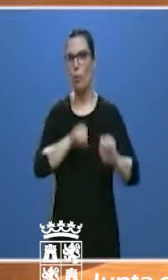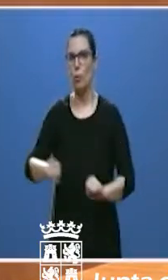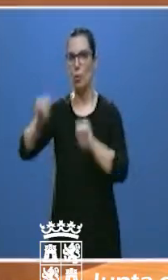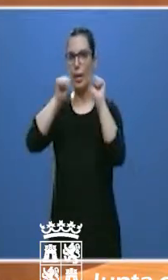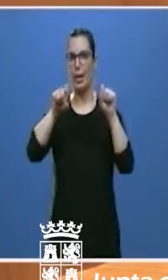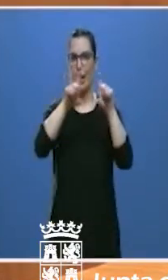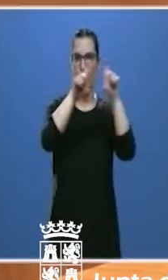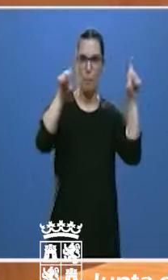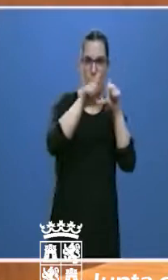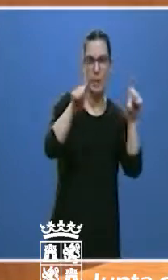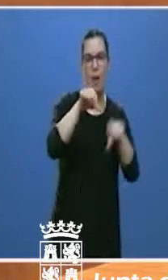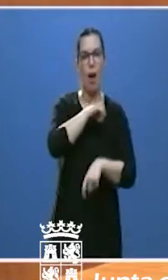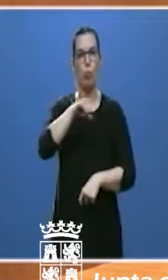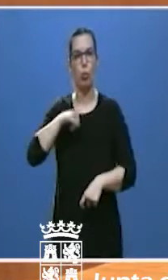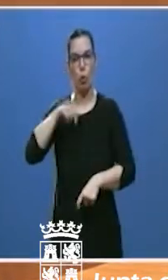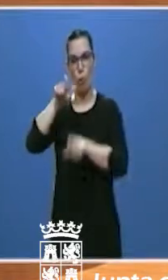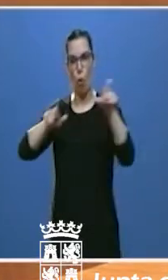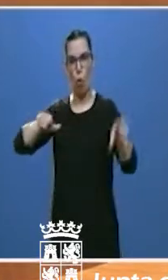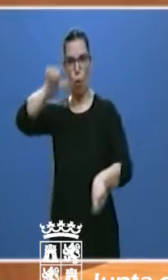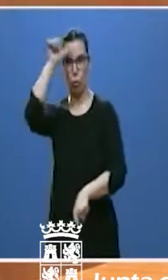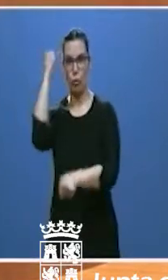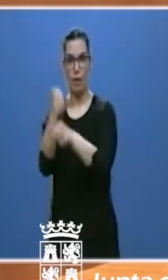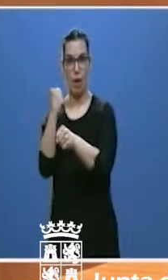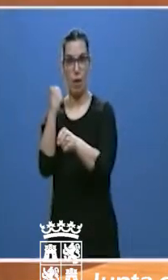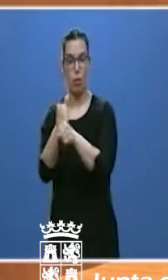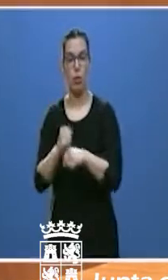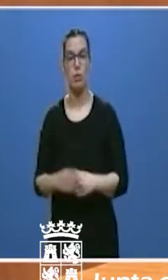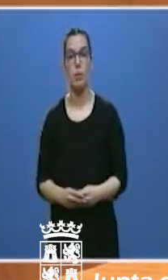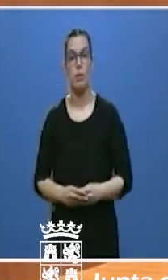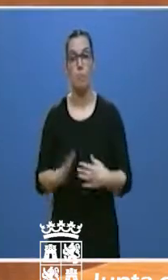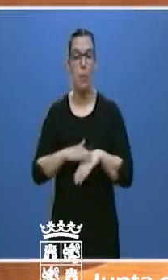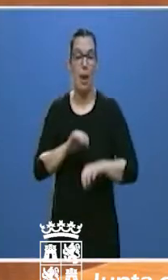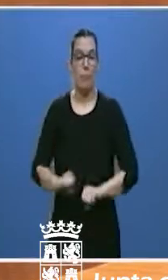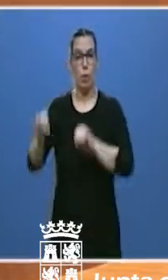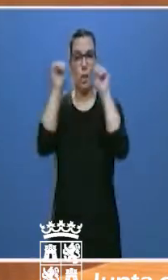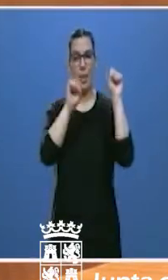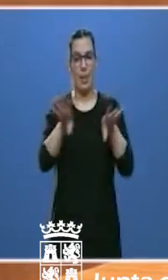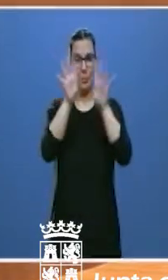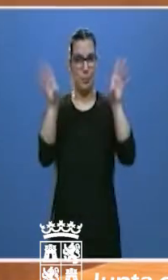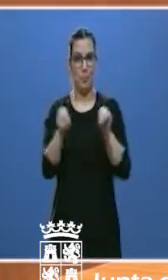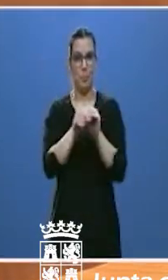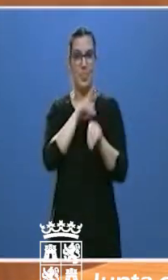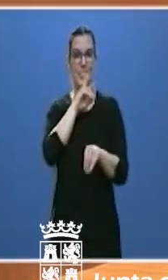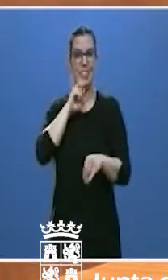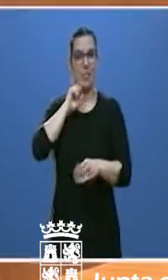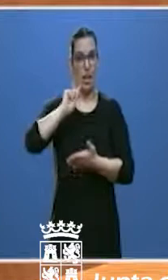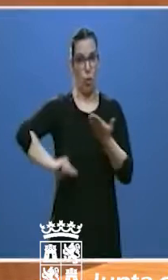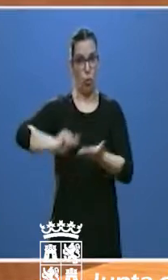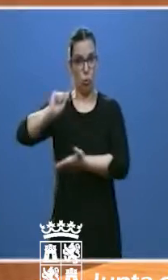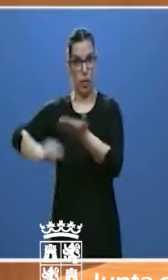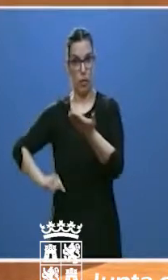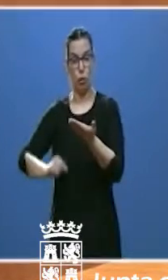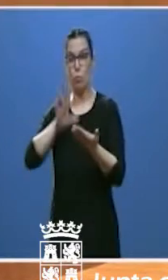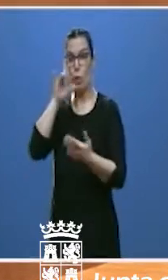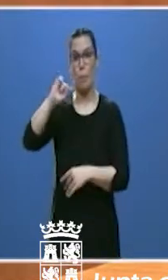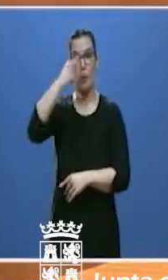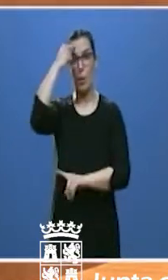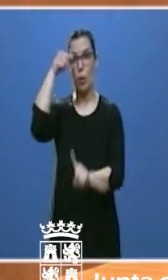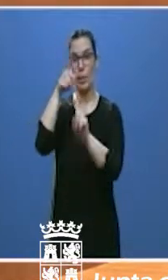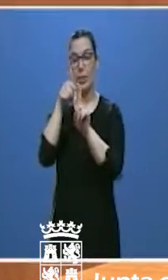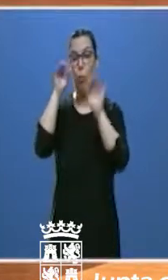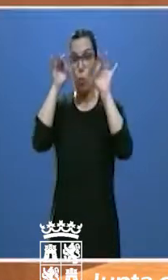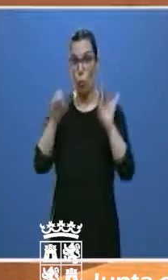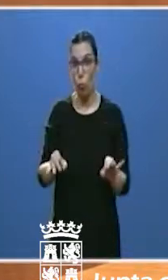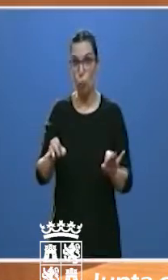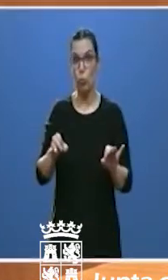autónomos y a los trabajadores, para proteger en definitiva el empleo. Porque el primer objetivo es precisamente